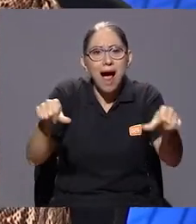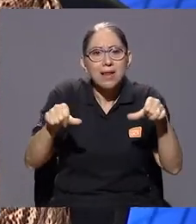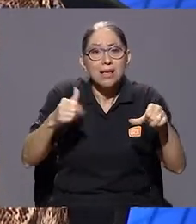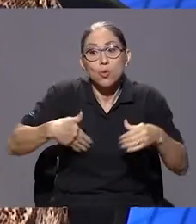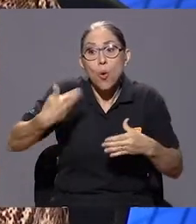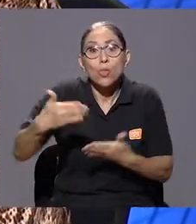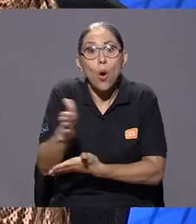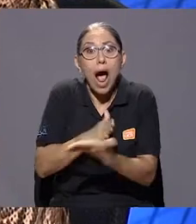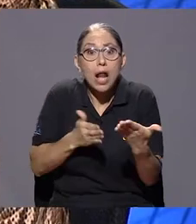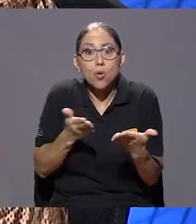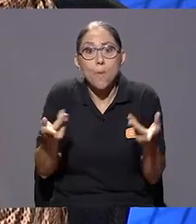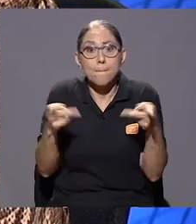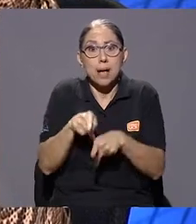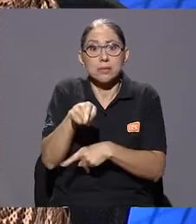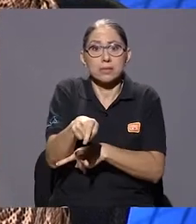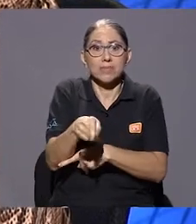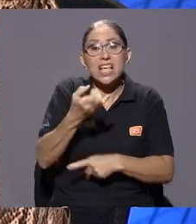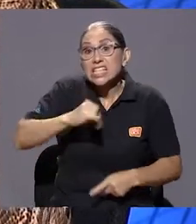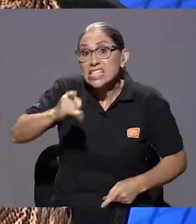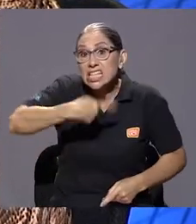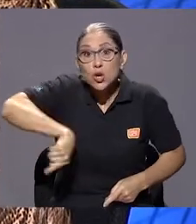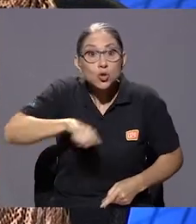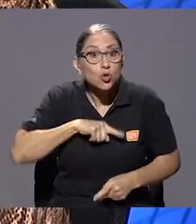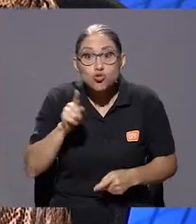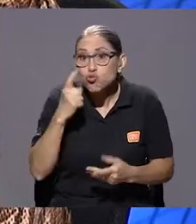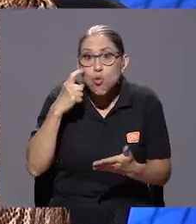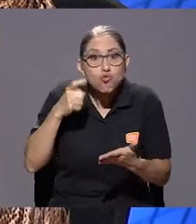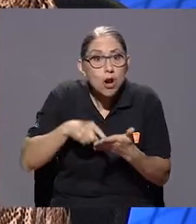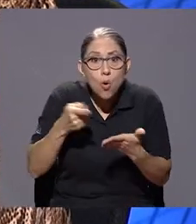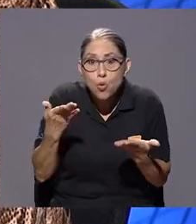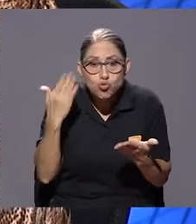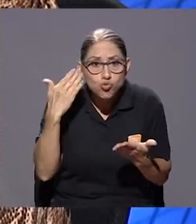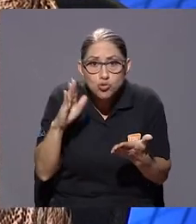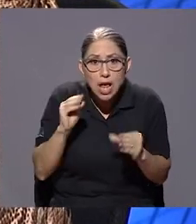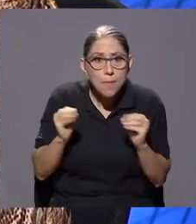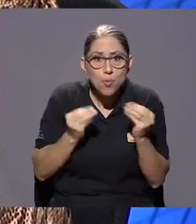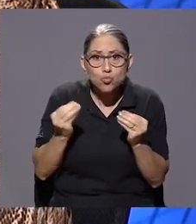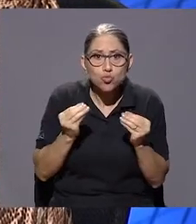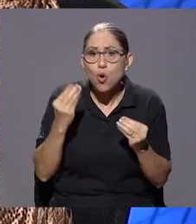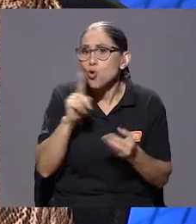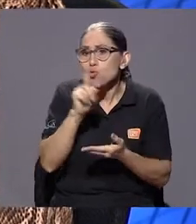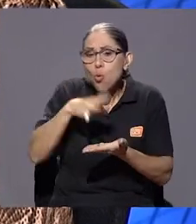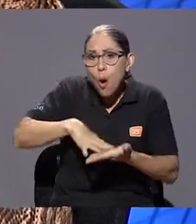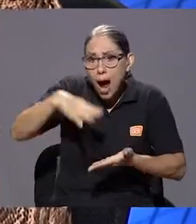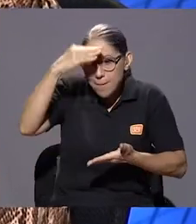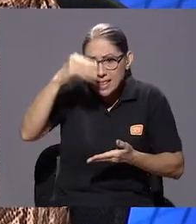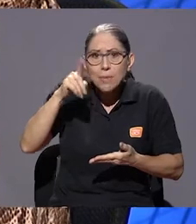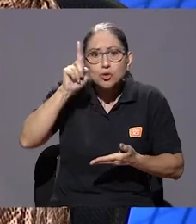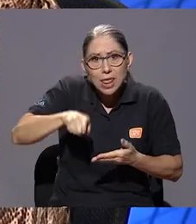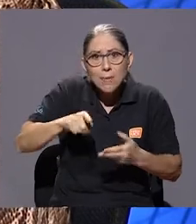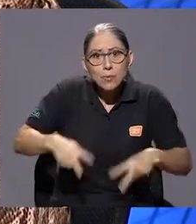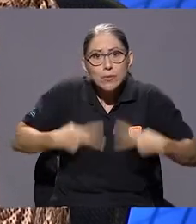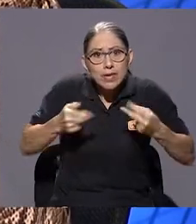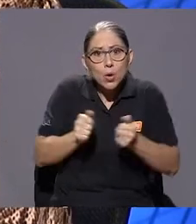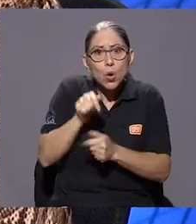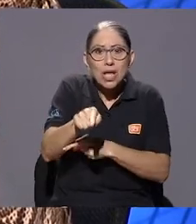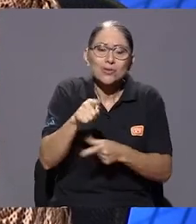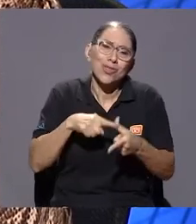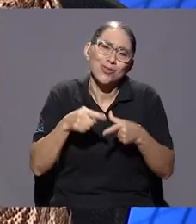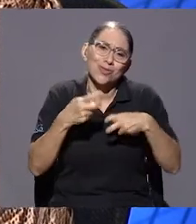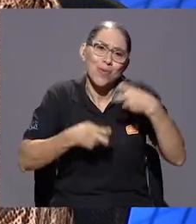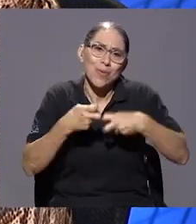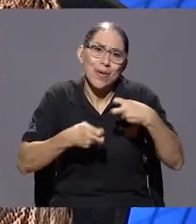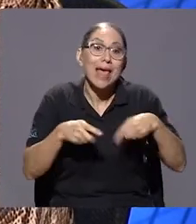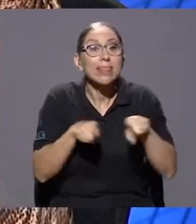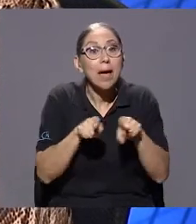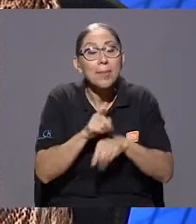pérdida. Entonces, si no aprendemos a reconocerlo, si no aprendemos a saber que es algo con lo que vamos a vivir continuamente, se nos pueda hacer un gran problema y también hablar